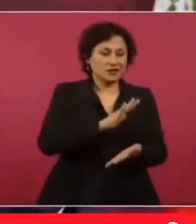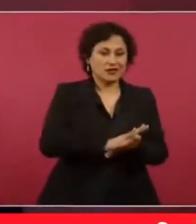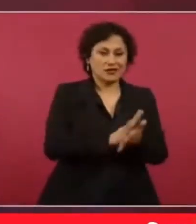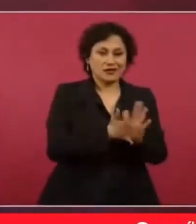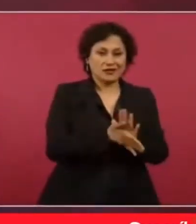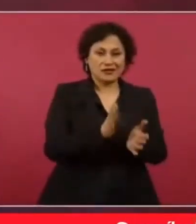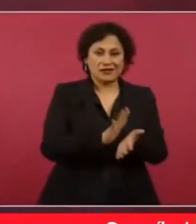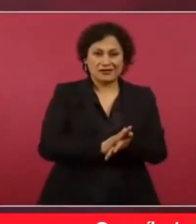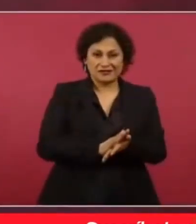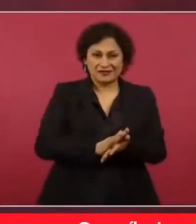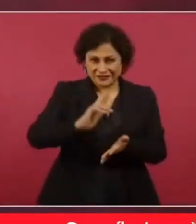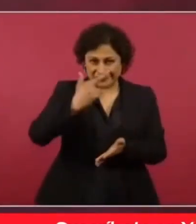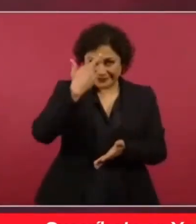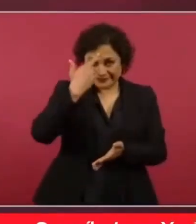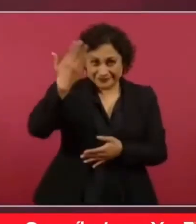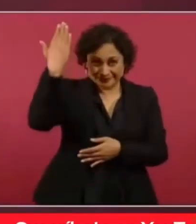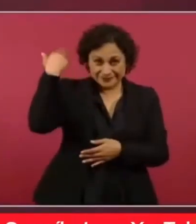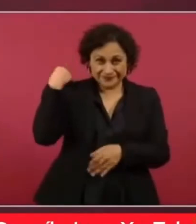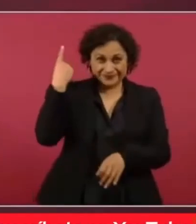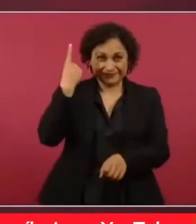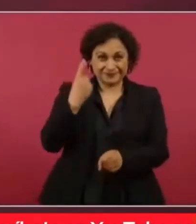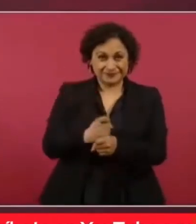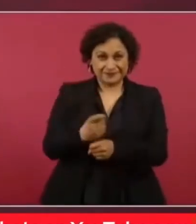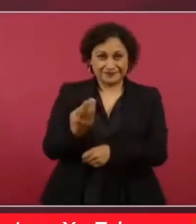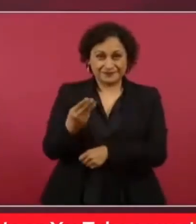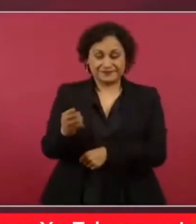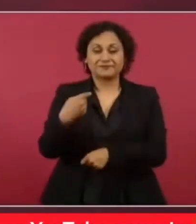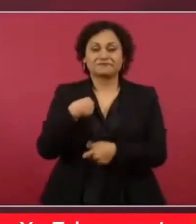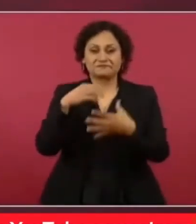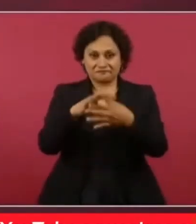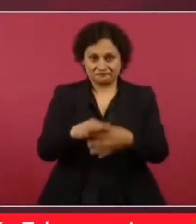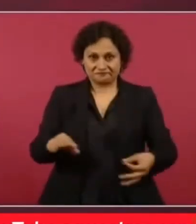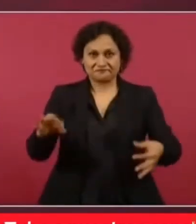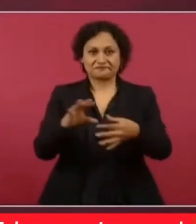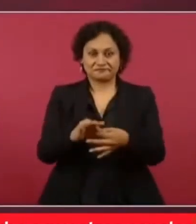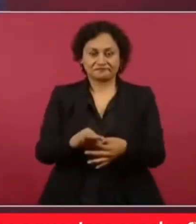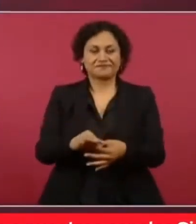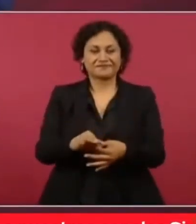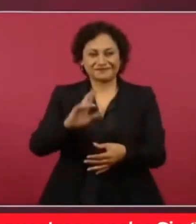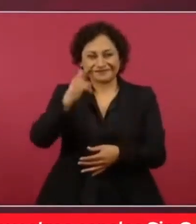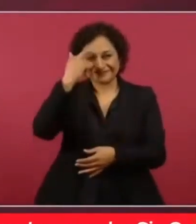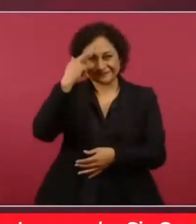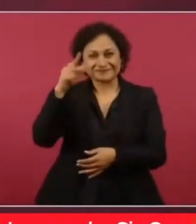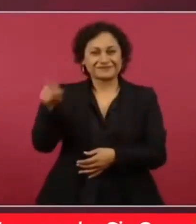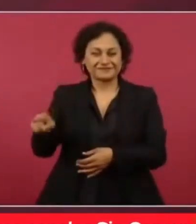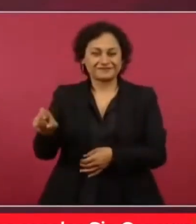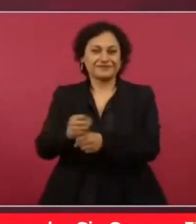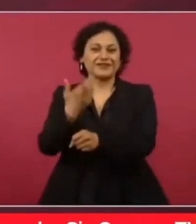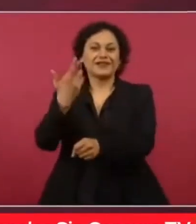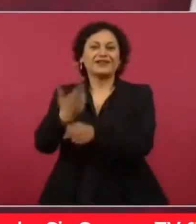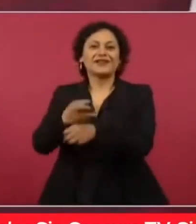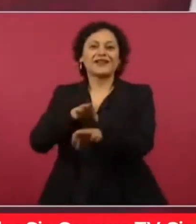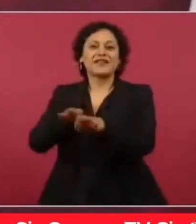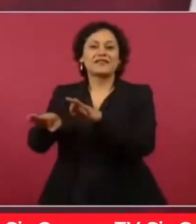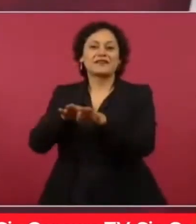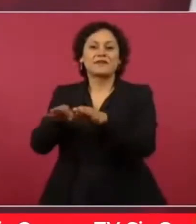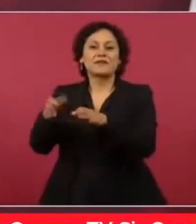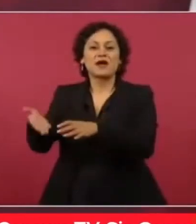lo planteé. La Secretaría del Trabajo eran los potentados los que